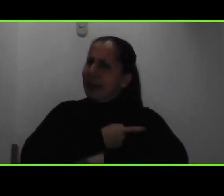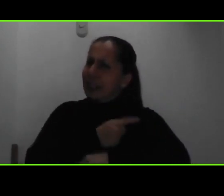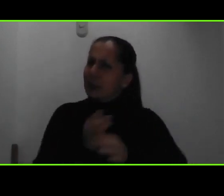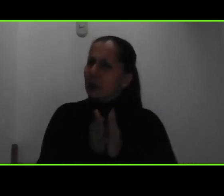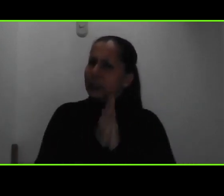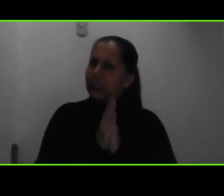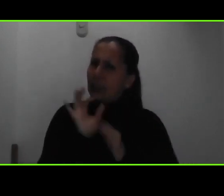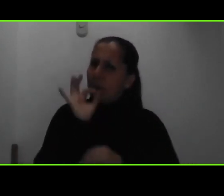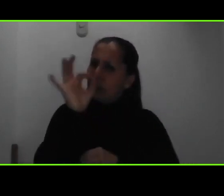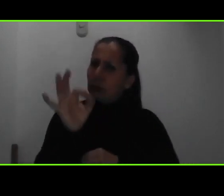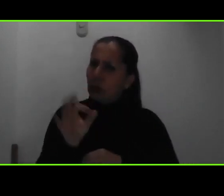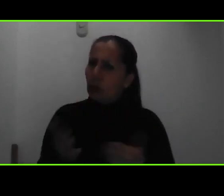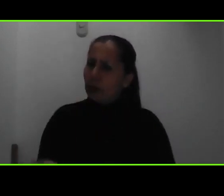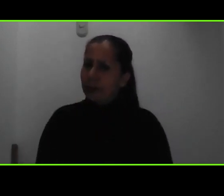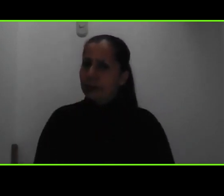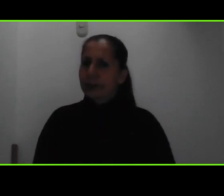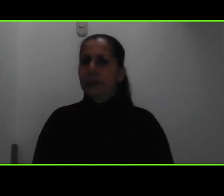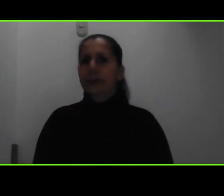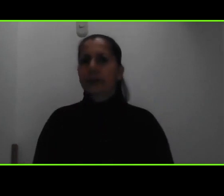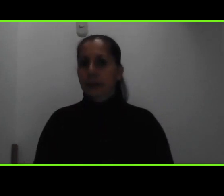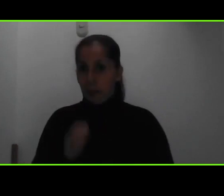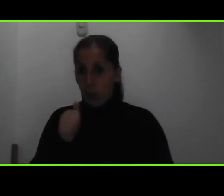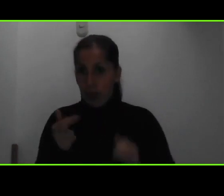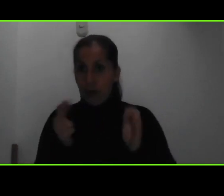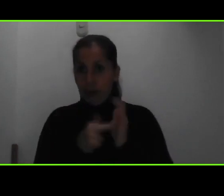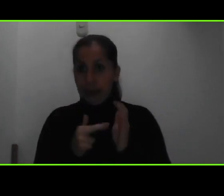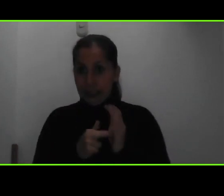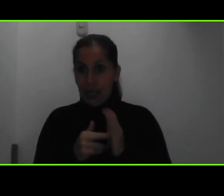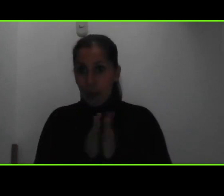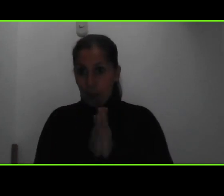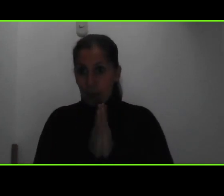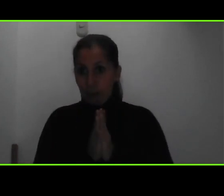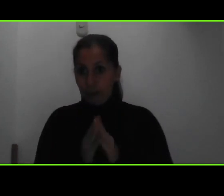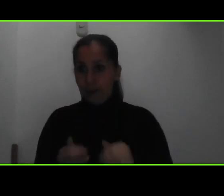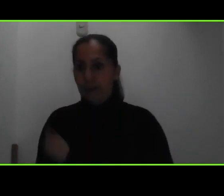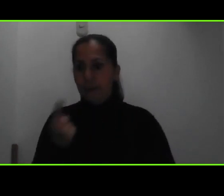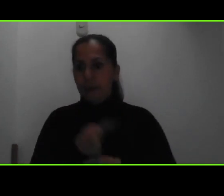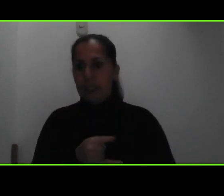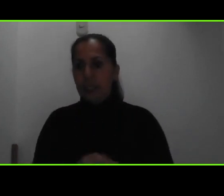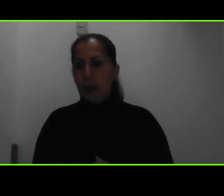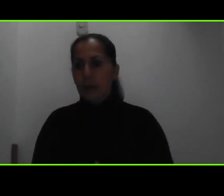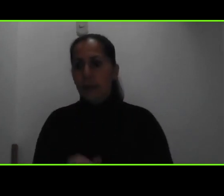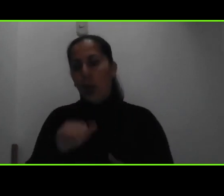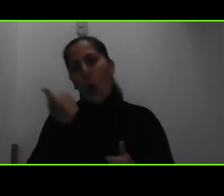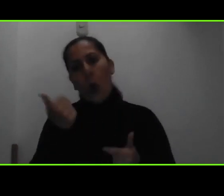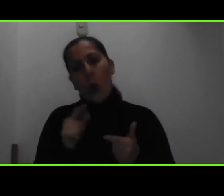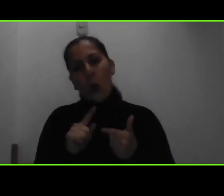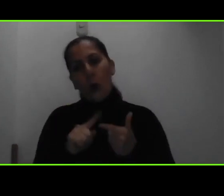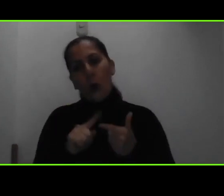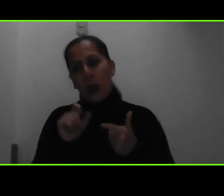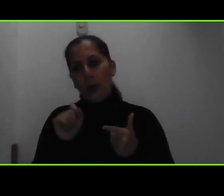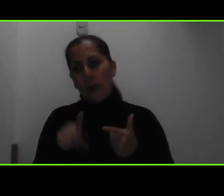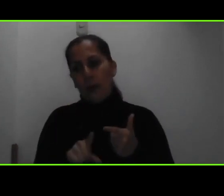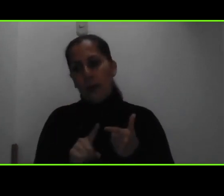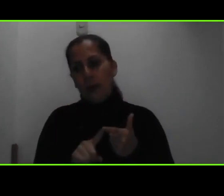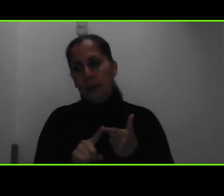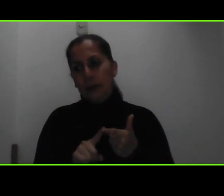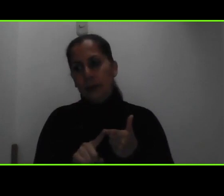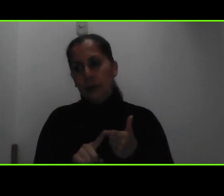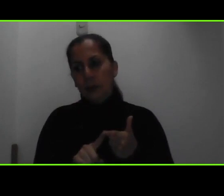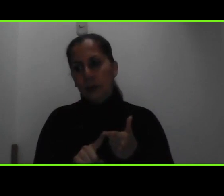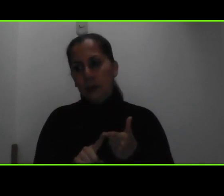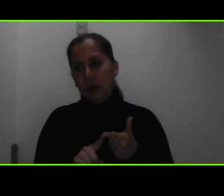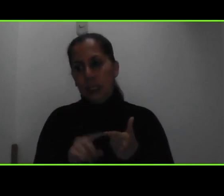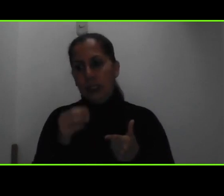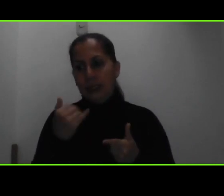próximamente poder reiterarles nuevamente la fecha otra pregunta que hacen mucho es